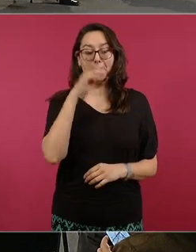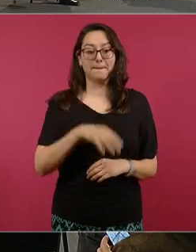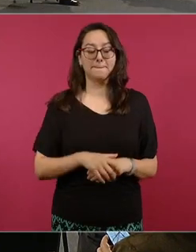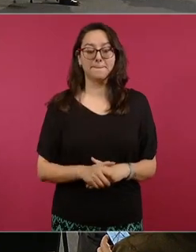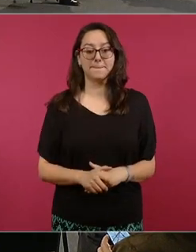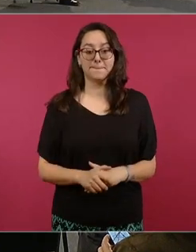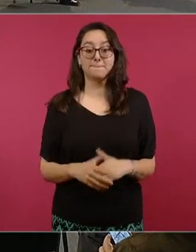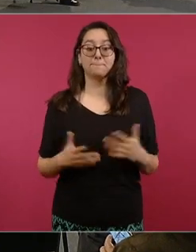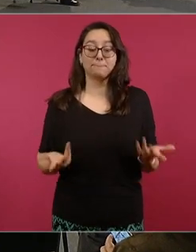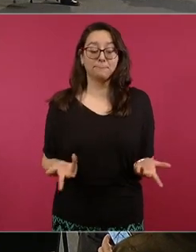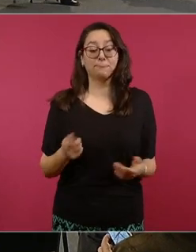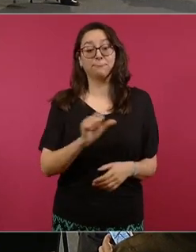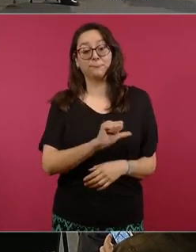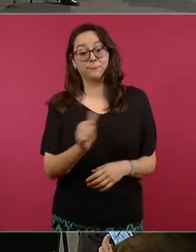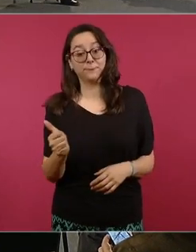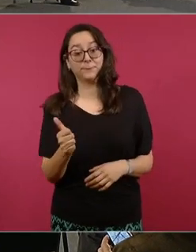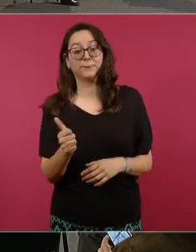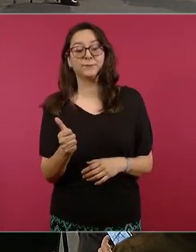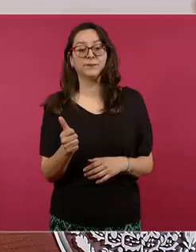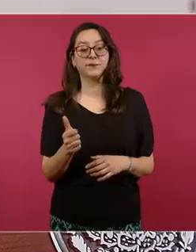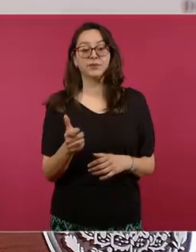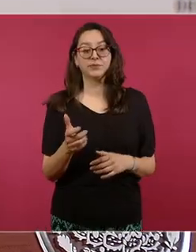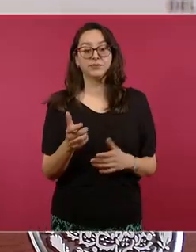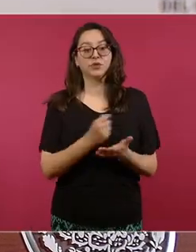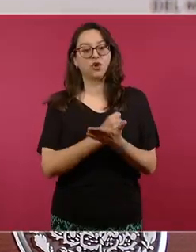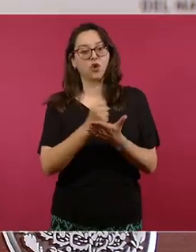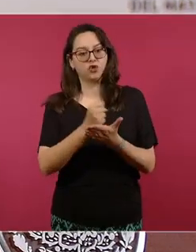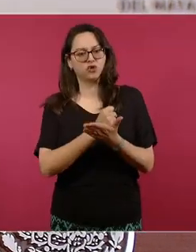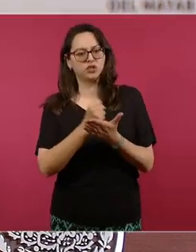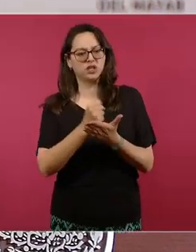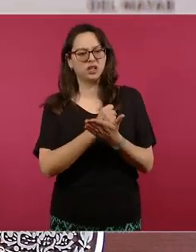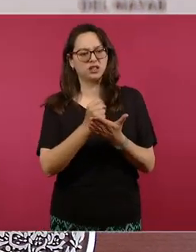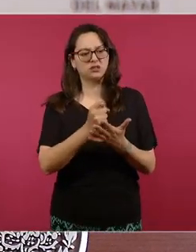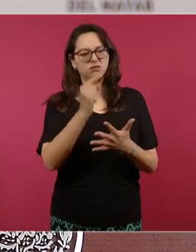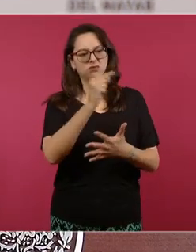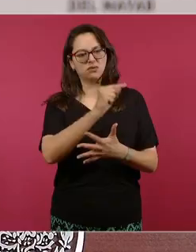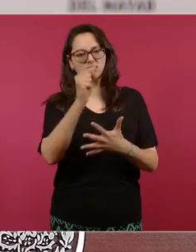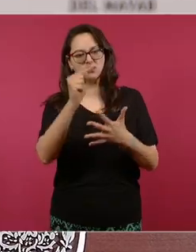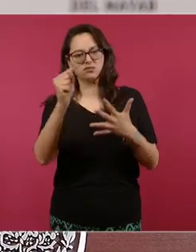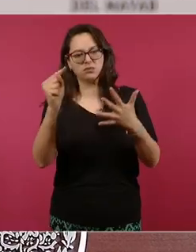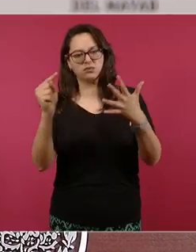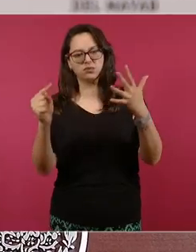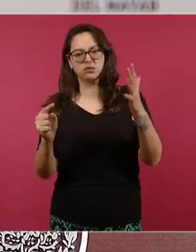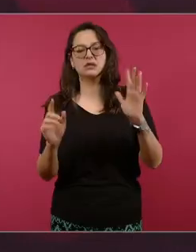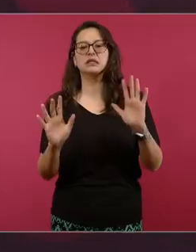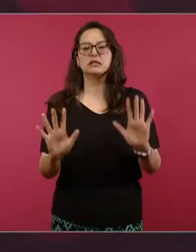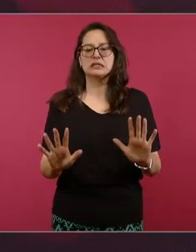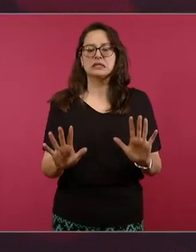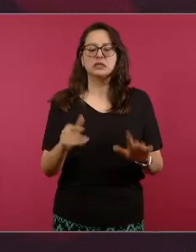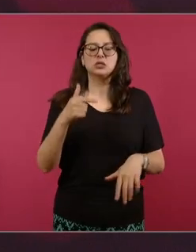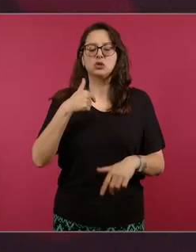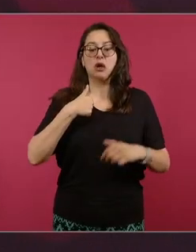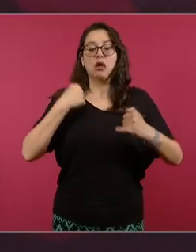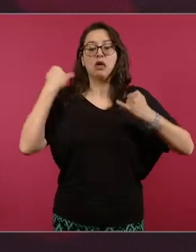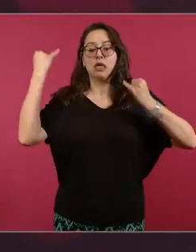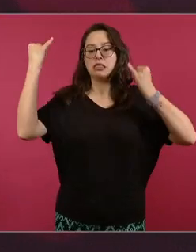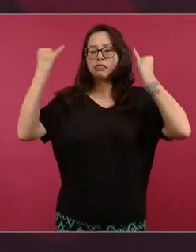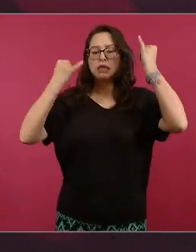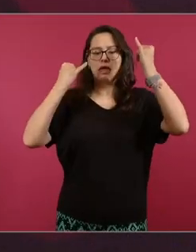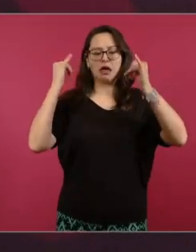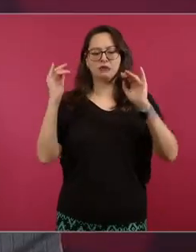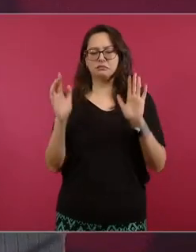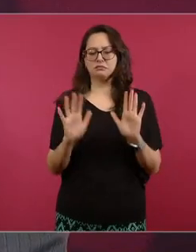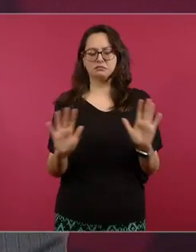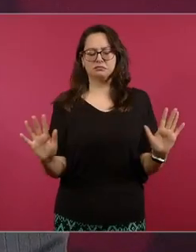tú dices hay otros créditos yo no quiero ahora especular me